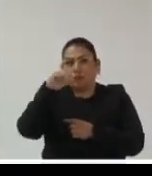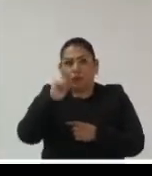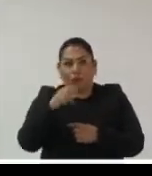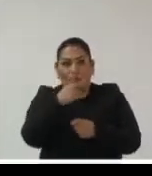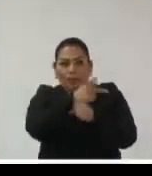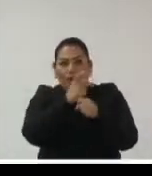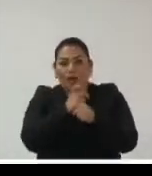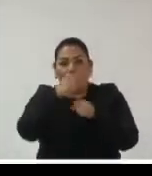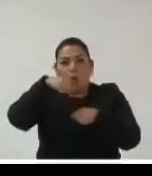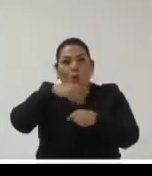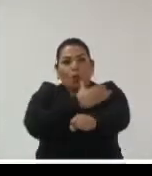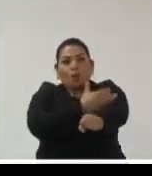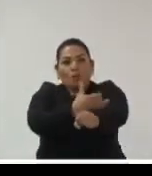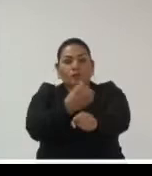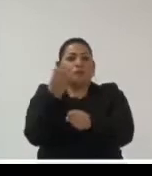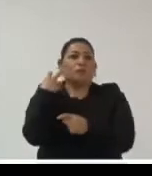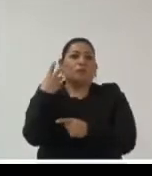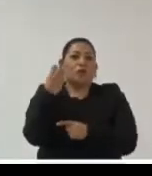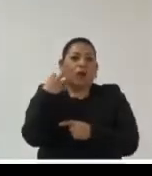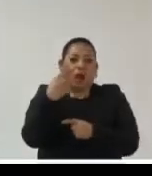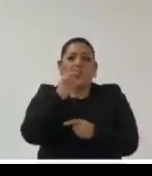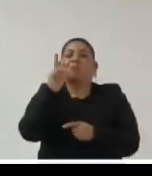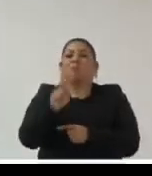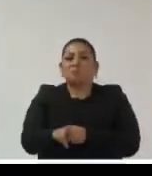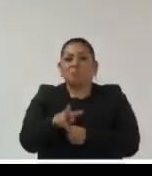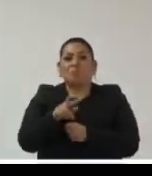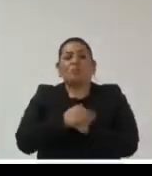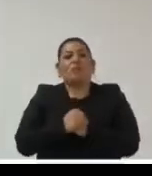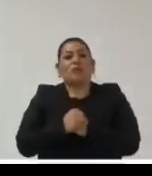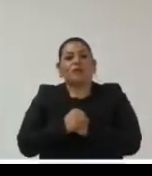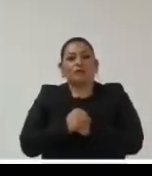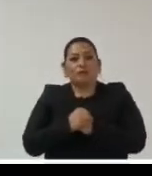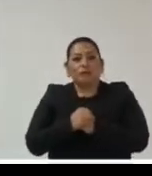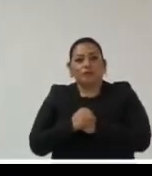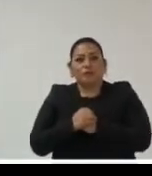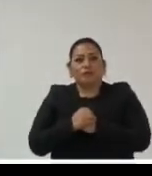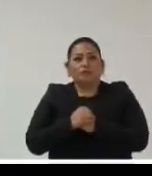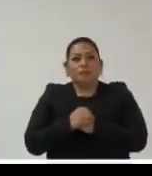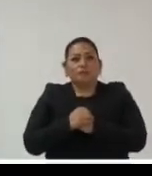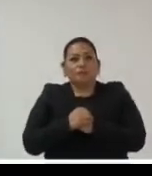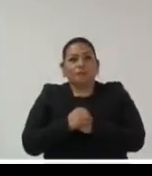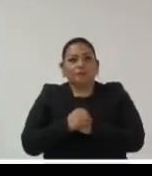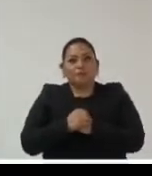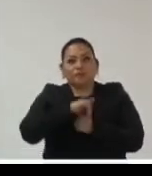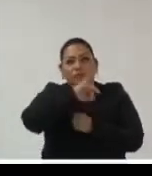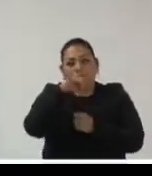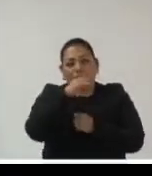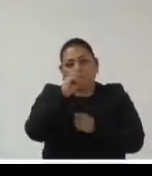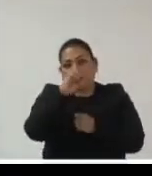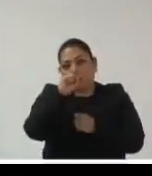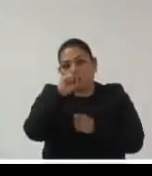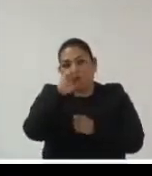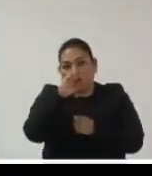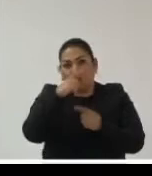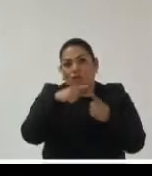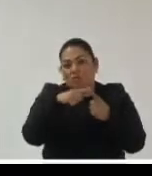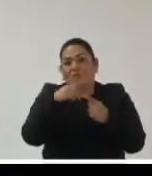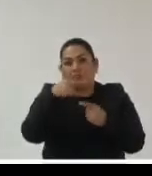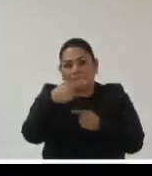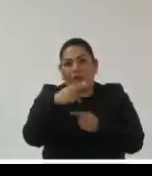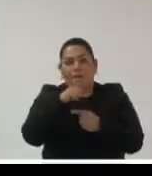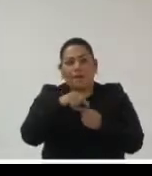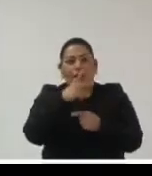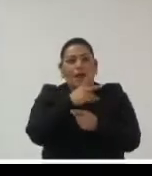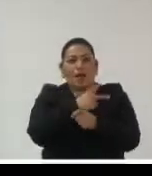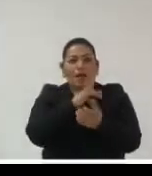para acompañarlos hoy en este foro por supuesto al gran amigo José Guadalupe Luna también por